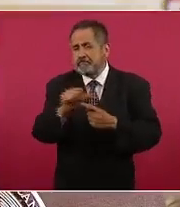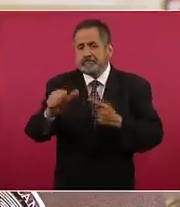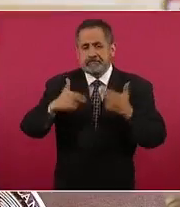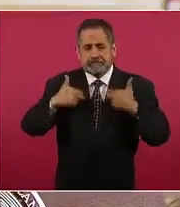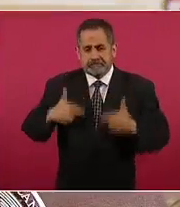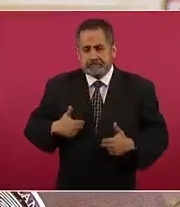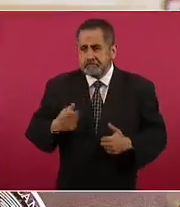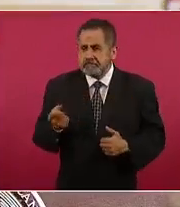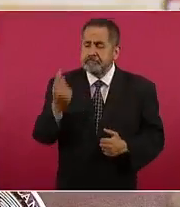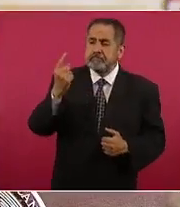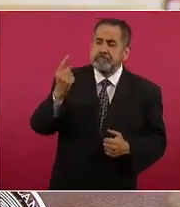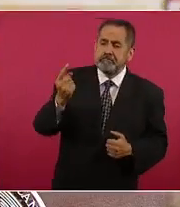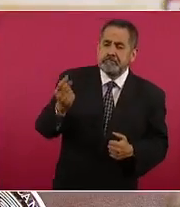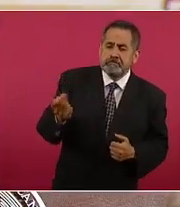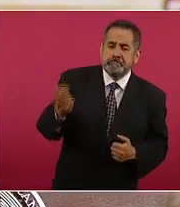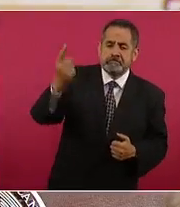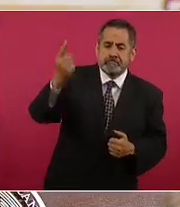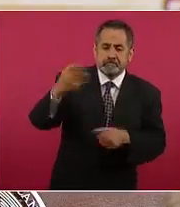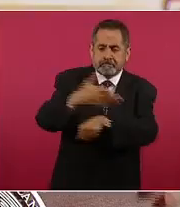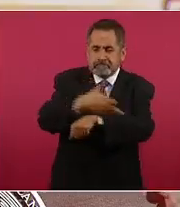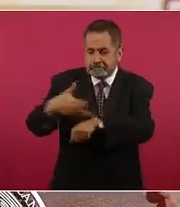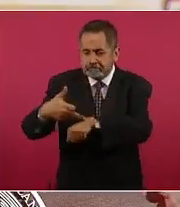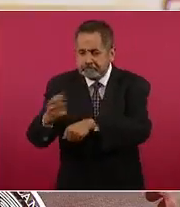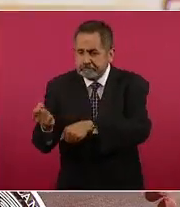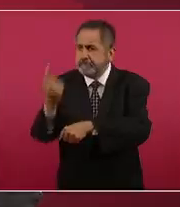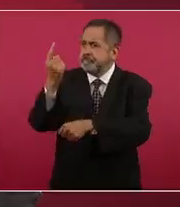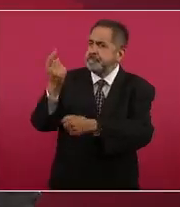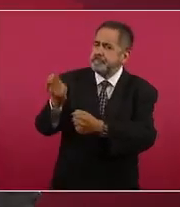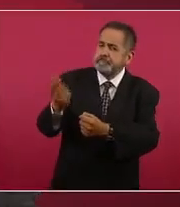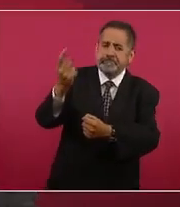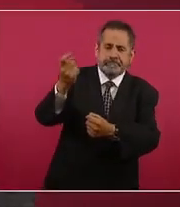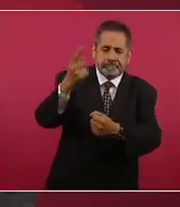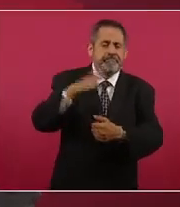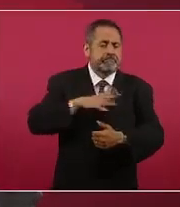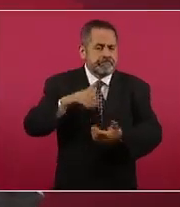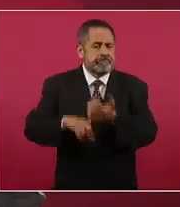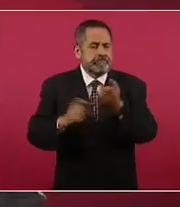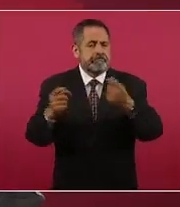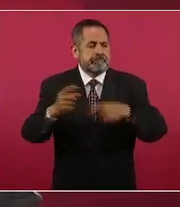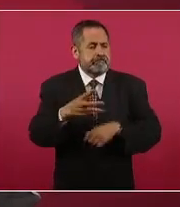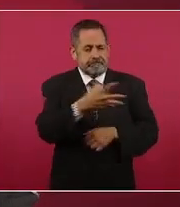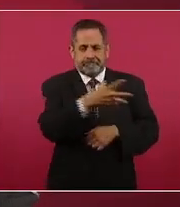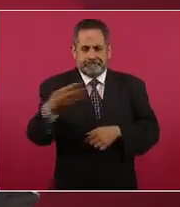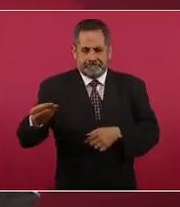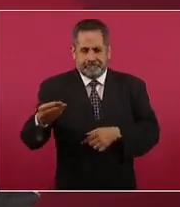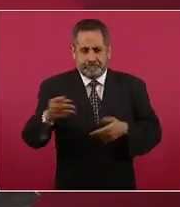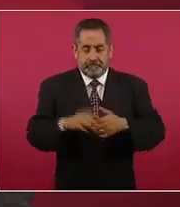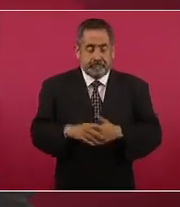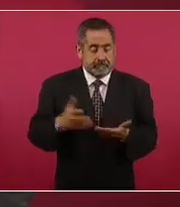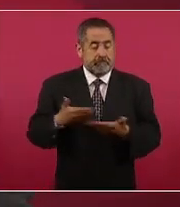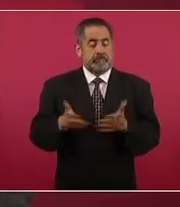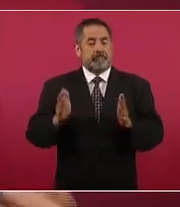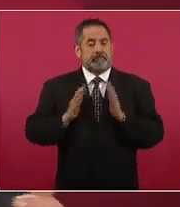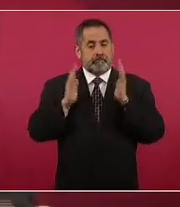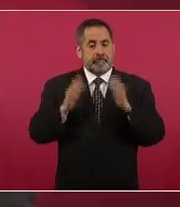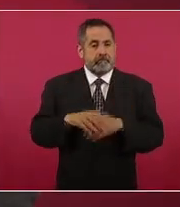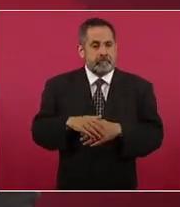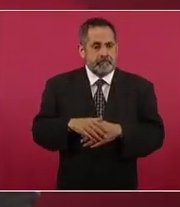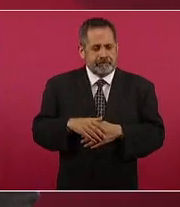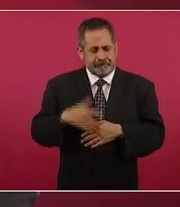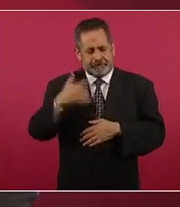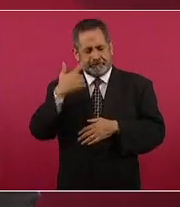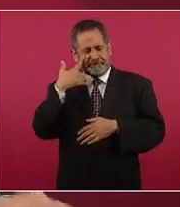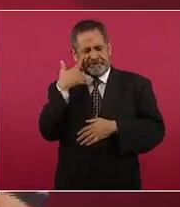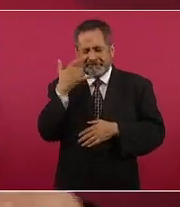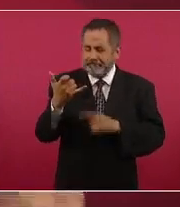Algunas familias, algunas comunidades podían tener estos brotes. Lo que es un tanto inusual es que ahora países que normalmente no